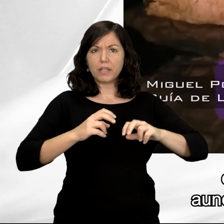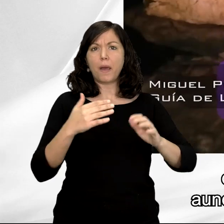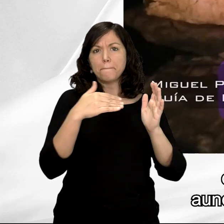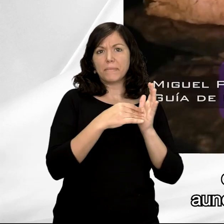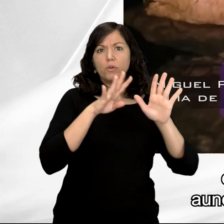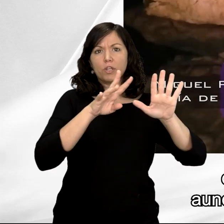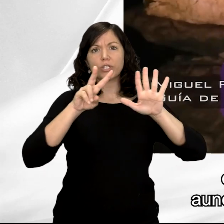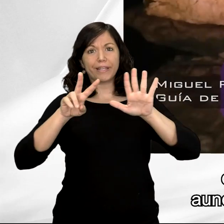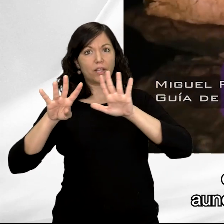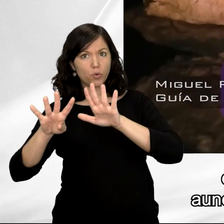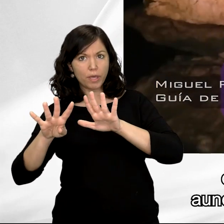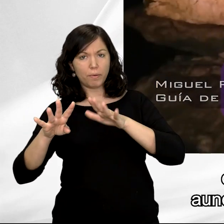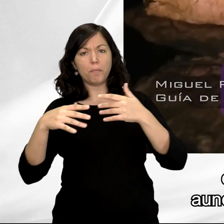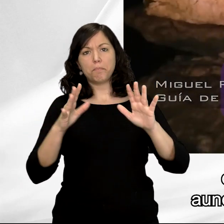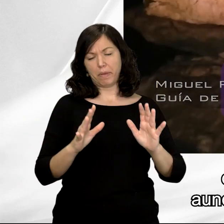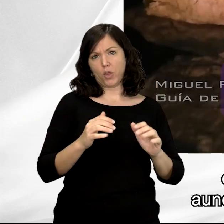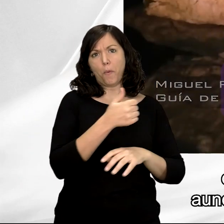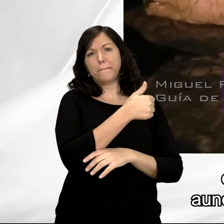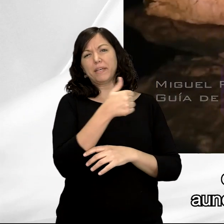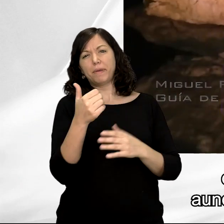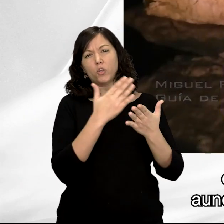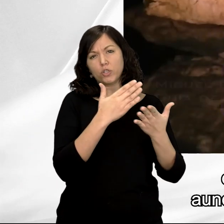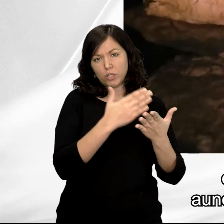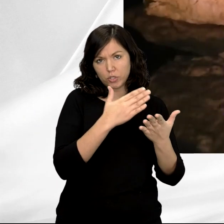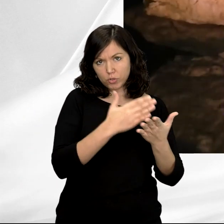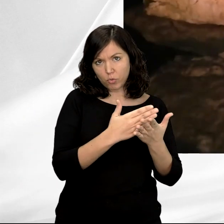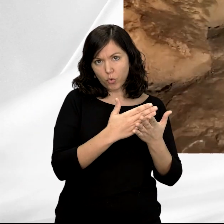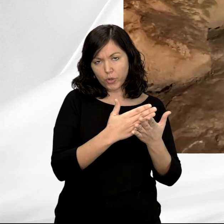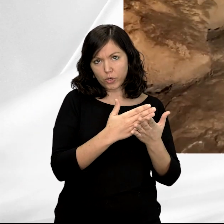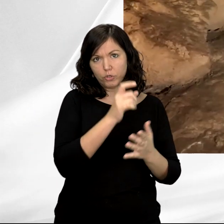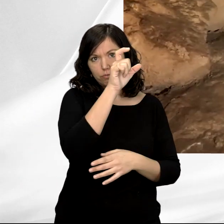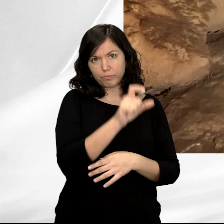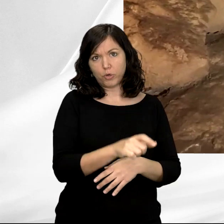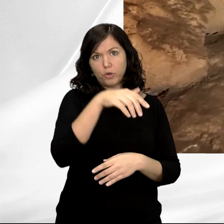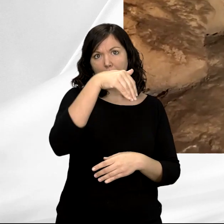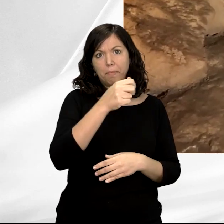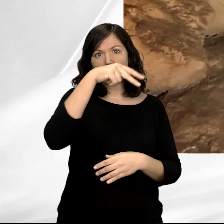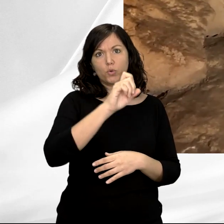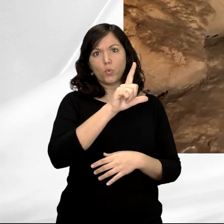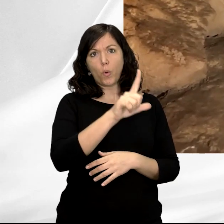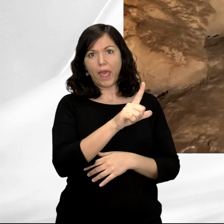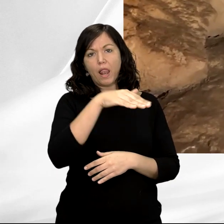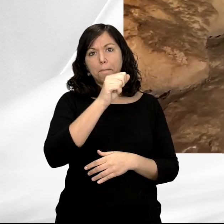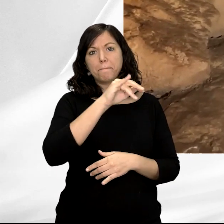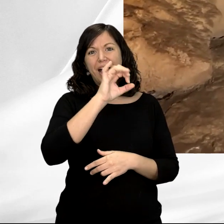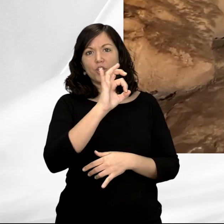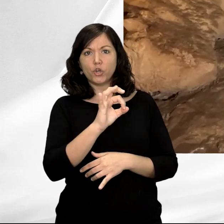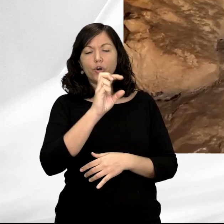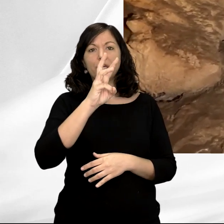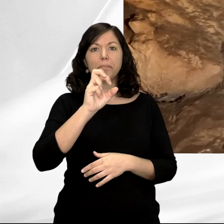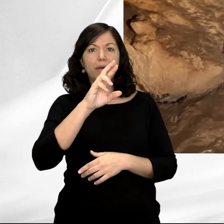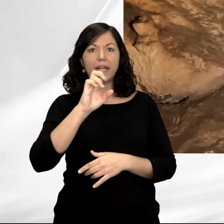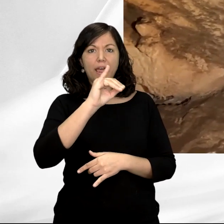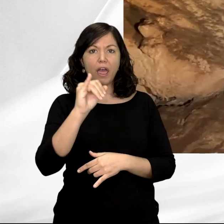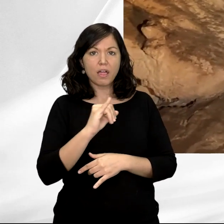1979, aunque hubo unos primeros estudios preliminares llevados a cabo por Manuel Mayo, Manuel Pérez y Majín Berenguer.